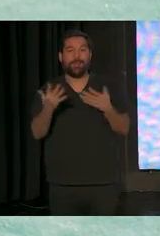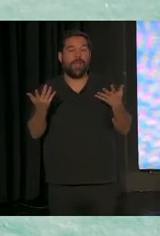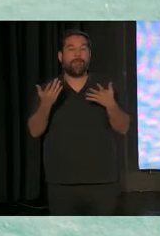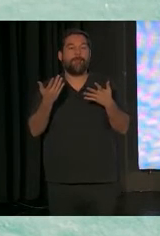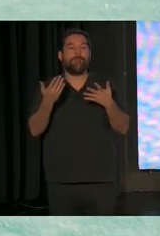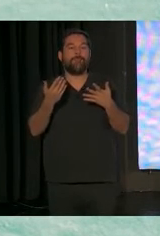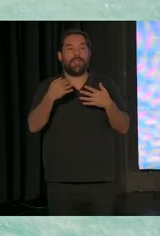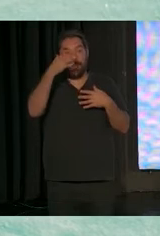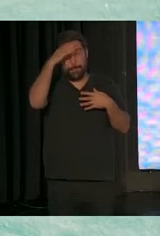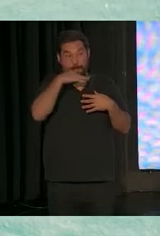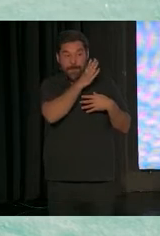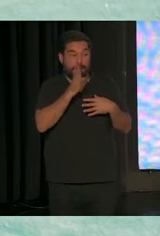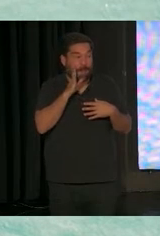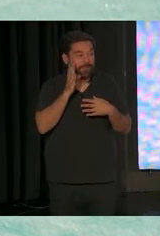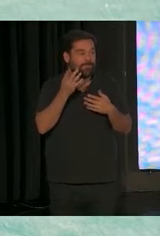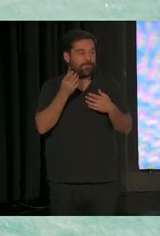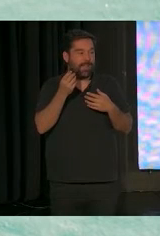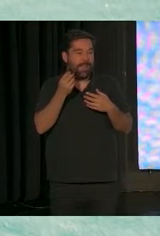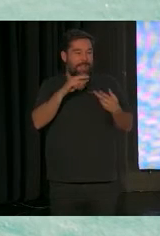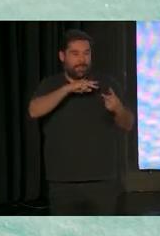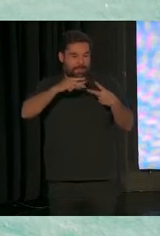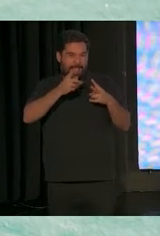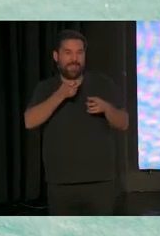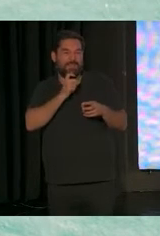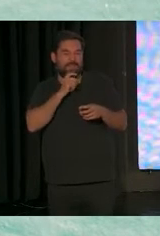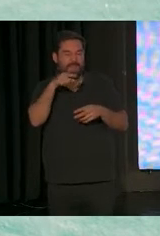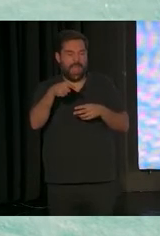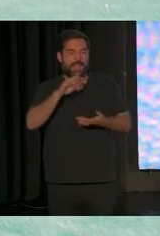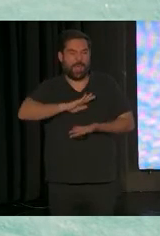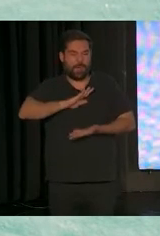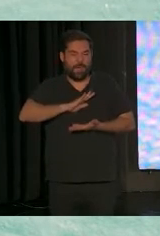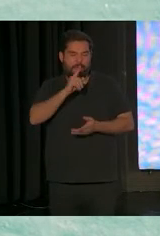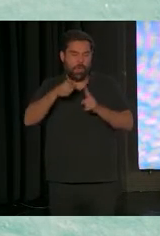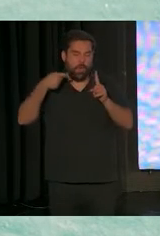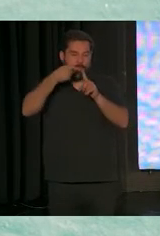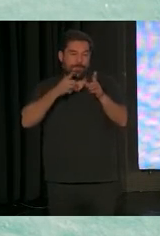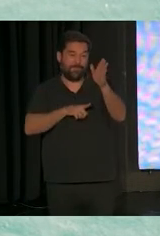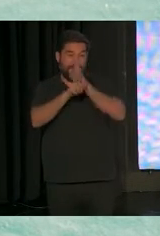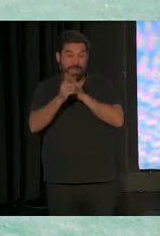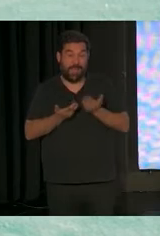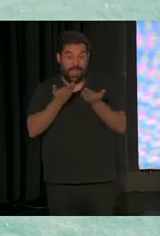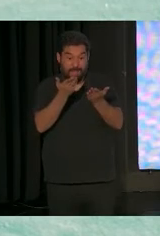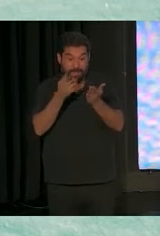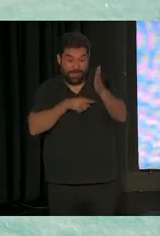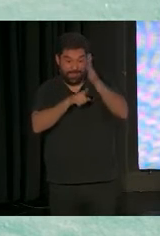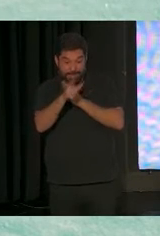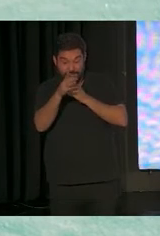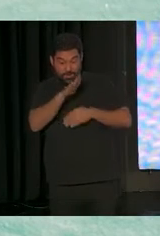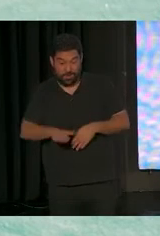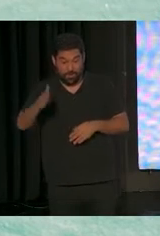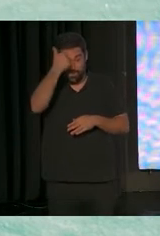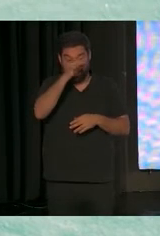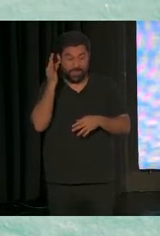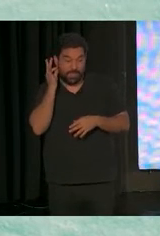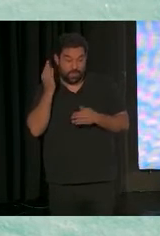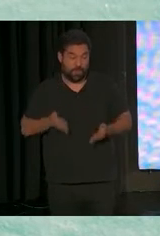pero capacity building es difícil de traducir. Tengan esas competencias para desarrollar, ¿no? Para ayudar al desarrollo de sus hijos sin